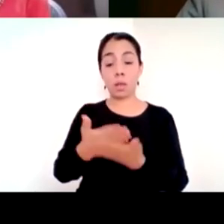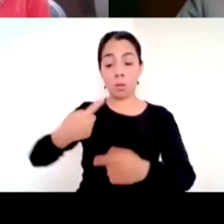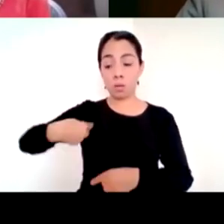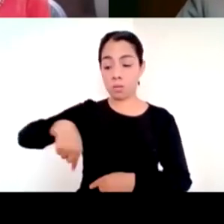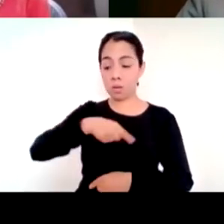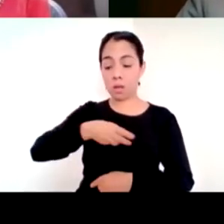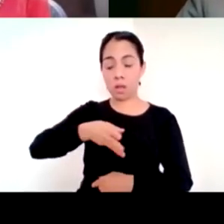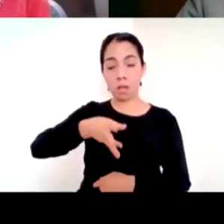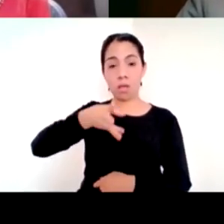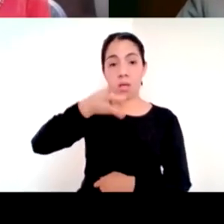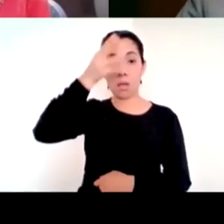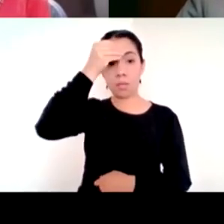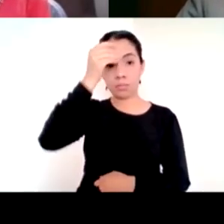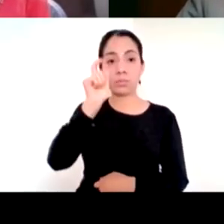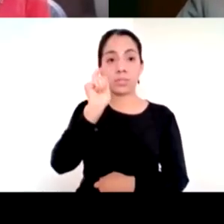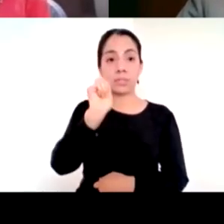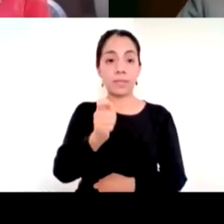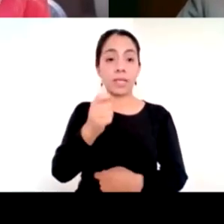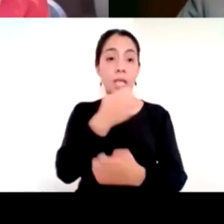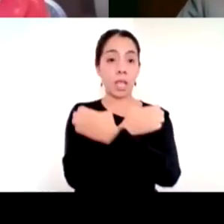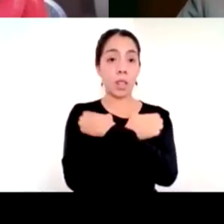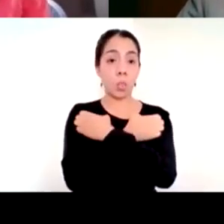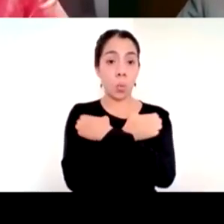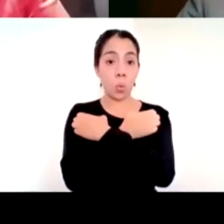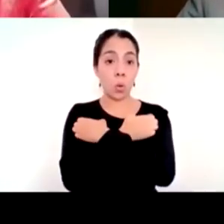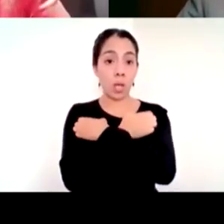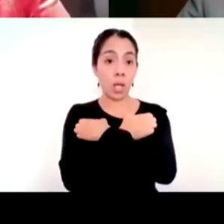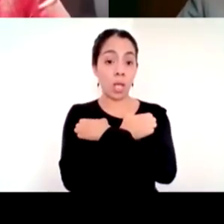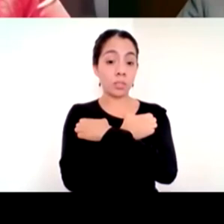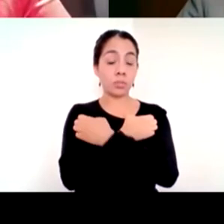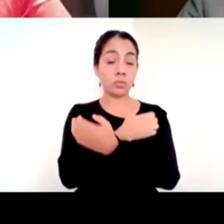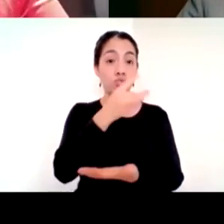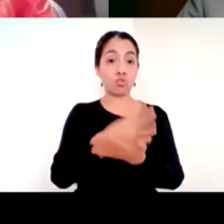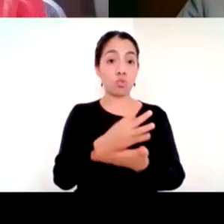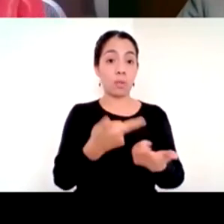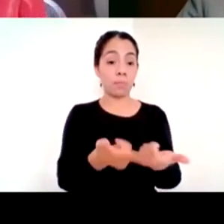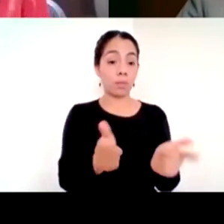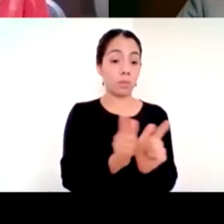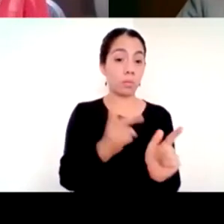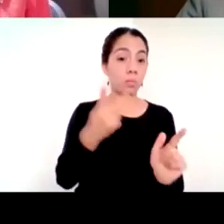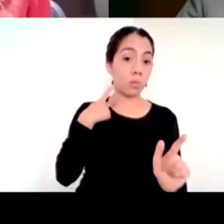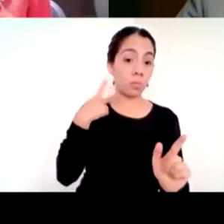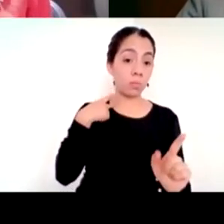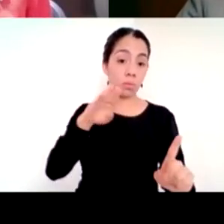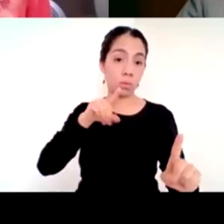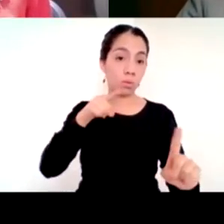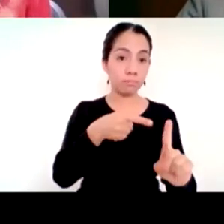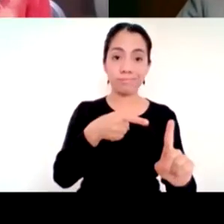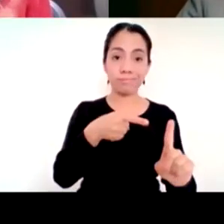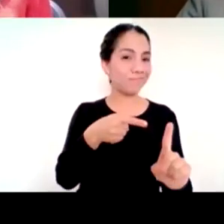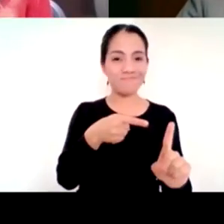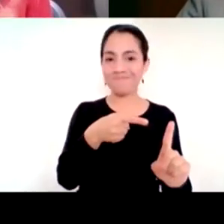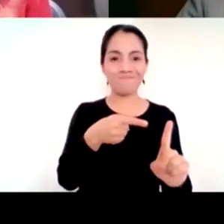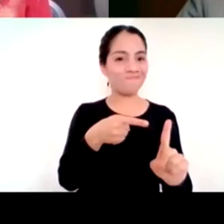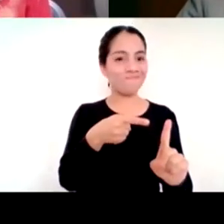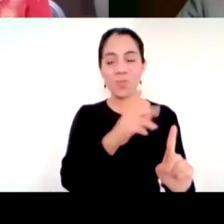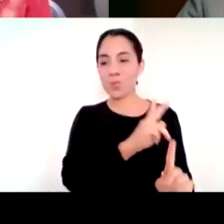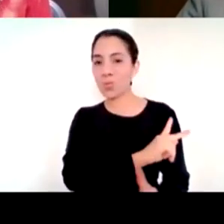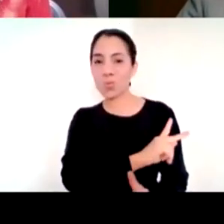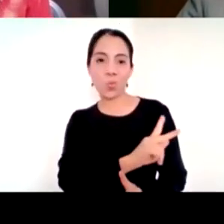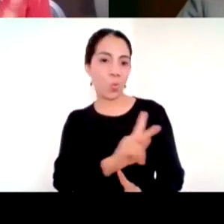educación no tiene color y mis primeras palabras tuvieran que ser de gratitud